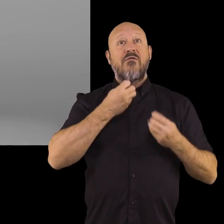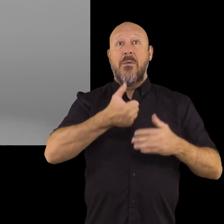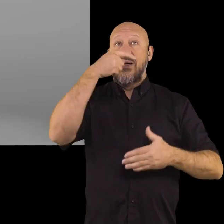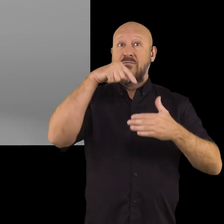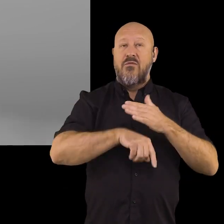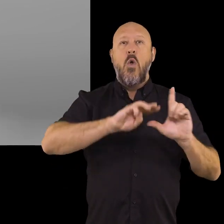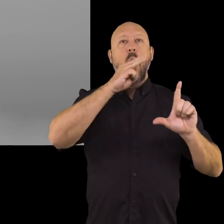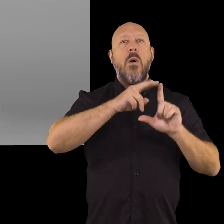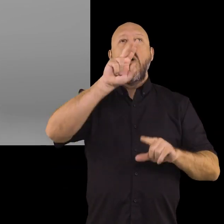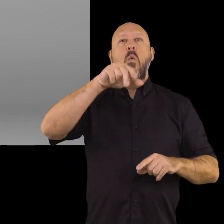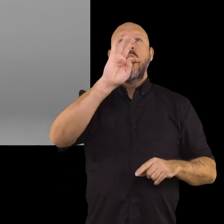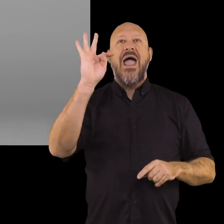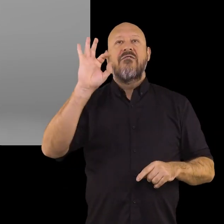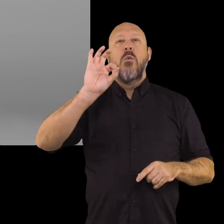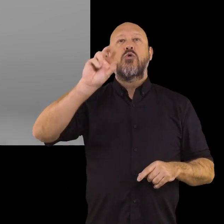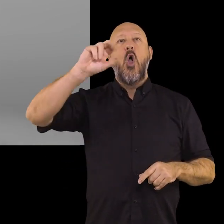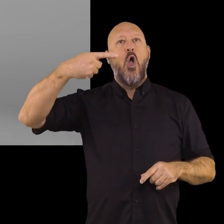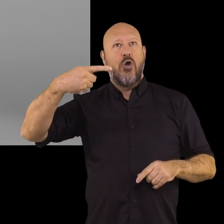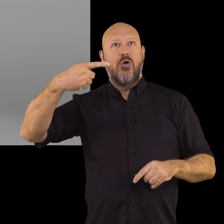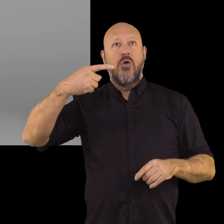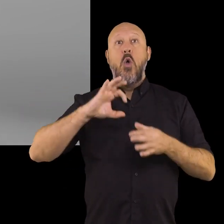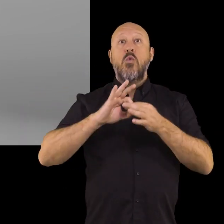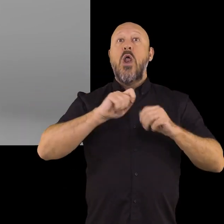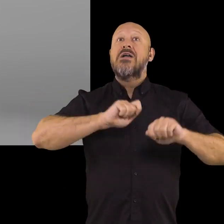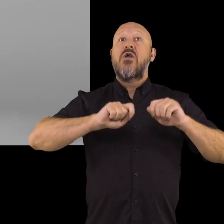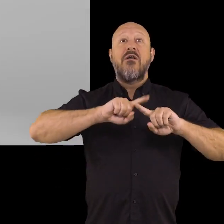¡Gracias! ¡Gracias!